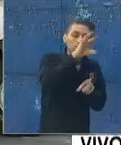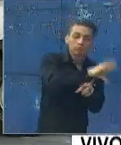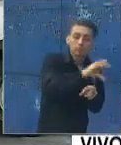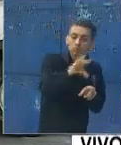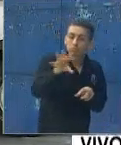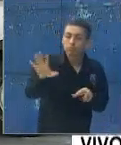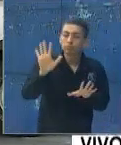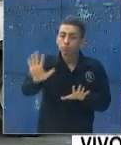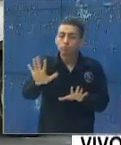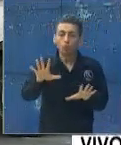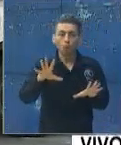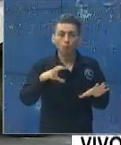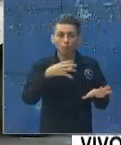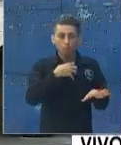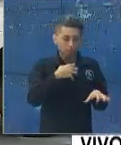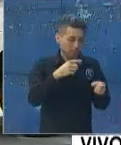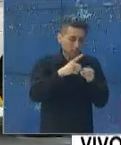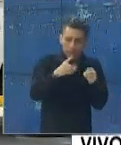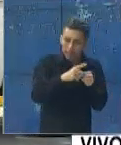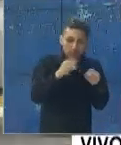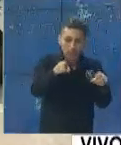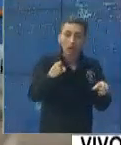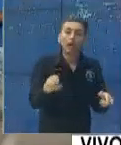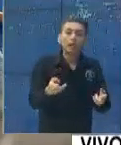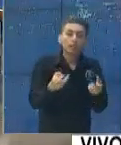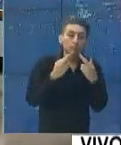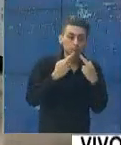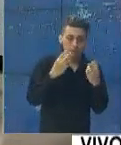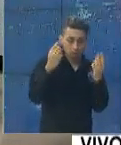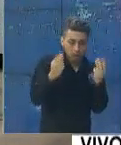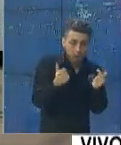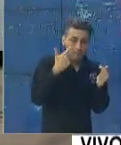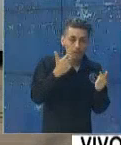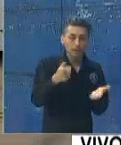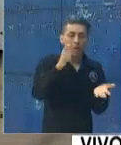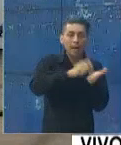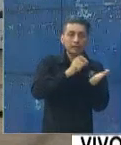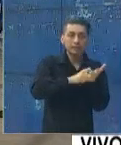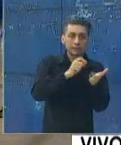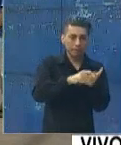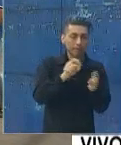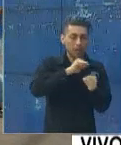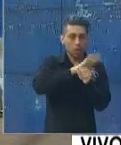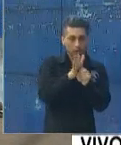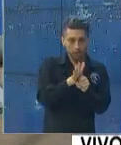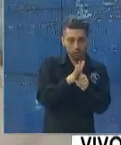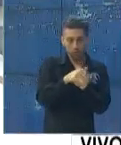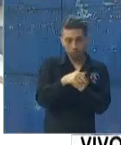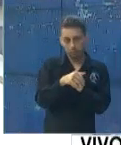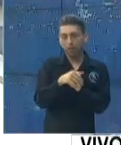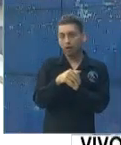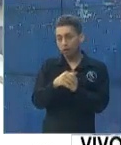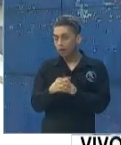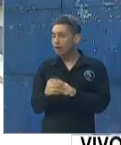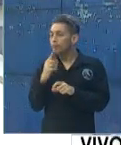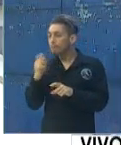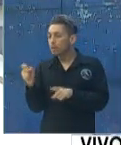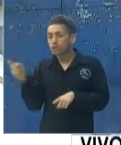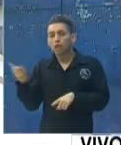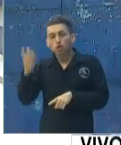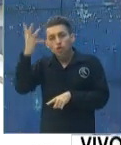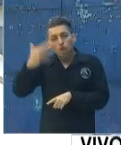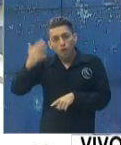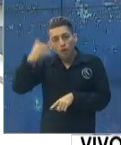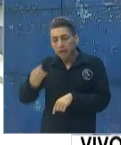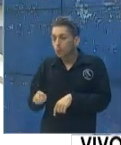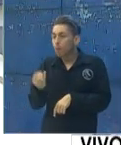un resultado de manera más rápida para el abordaje a sus pacientes. ¿El número diario de pruebas para